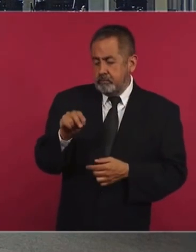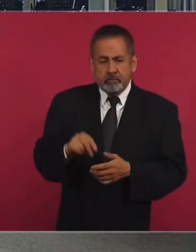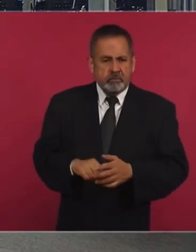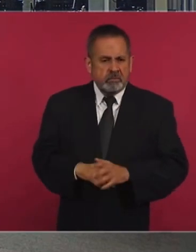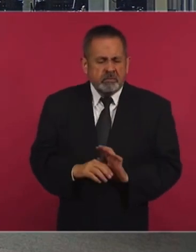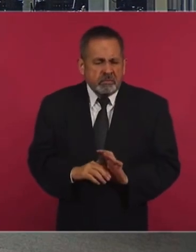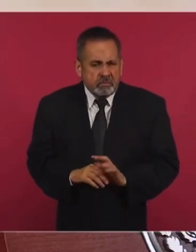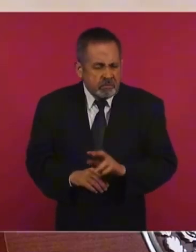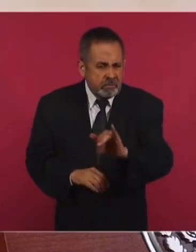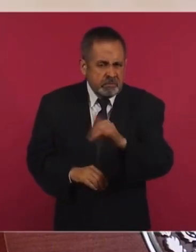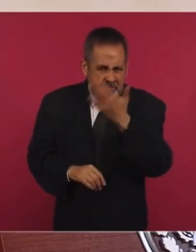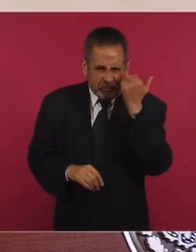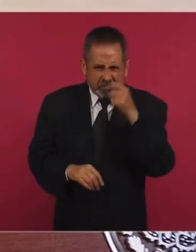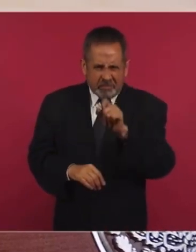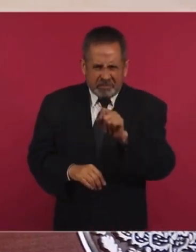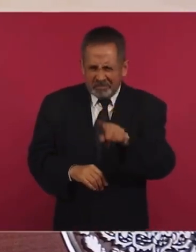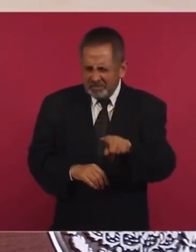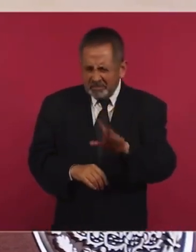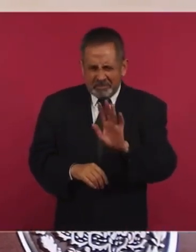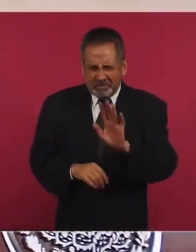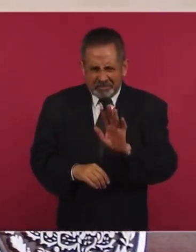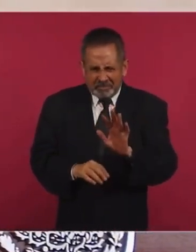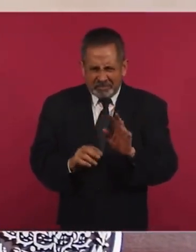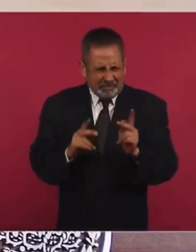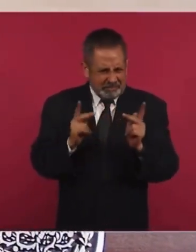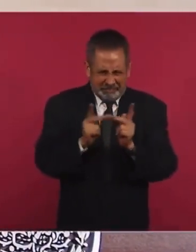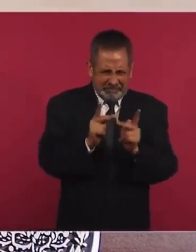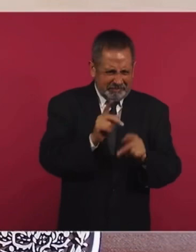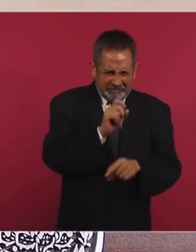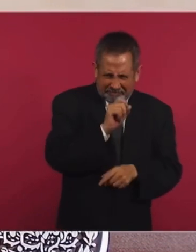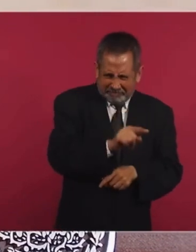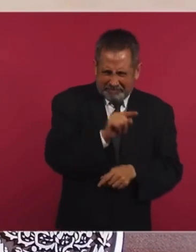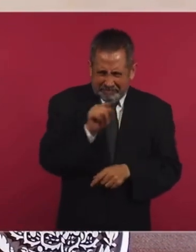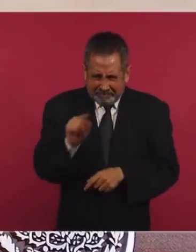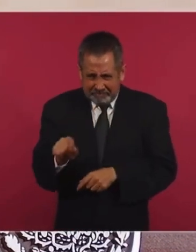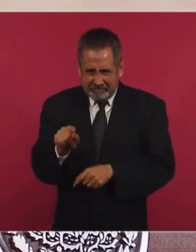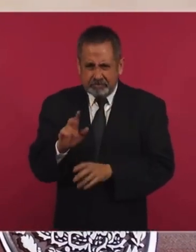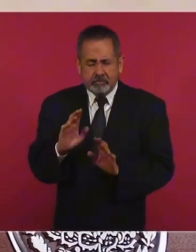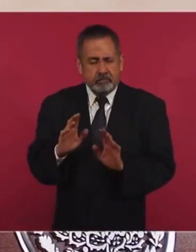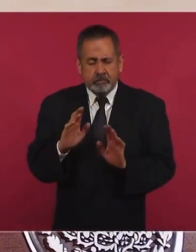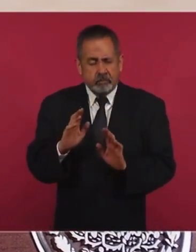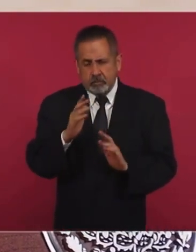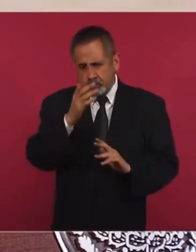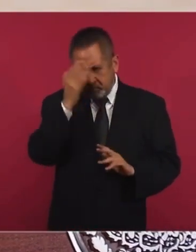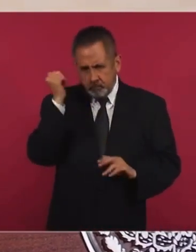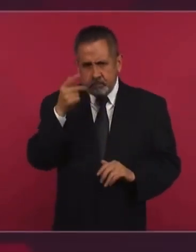si son exactamente los mismos, pero sí